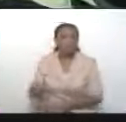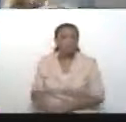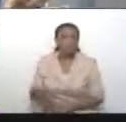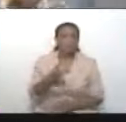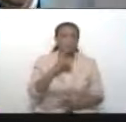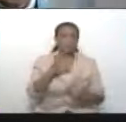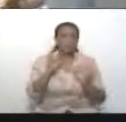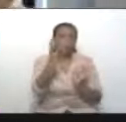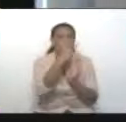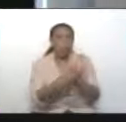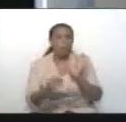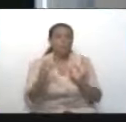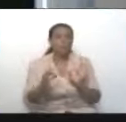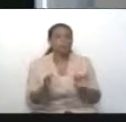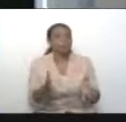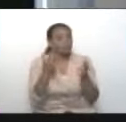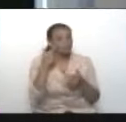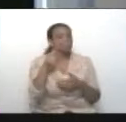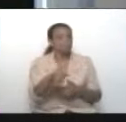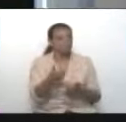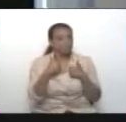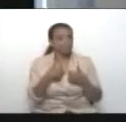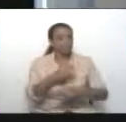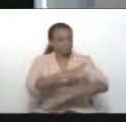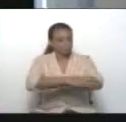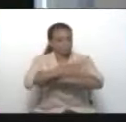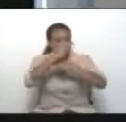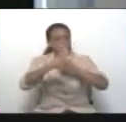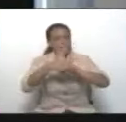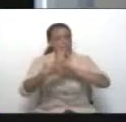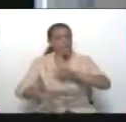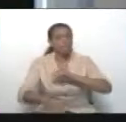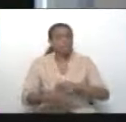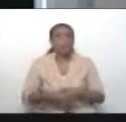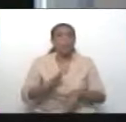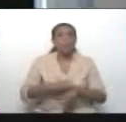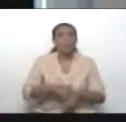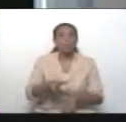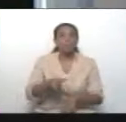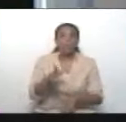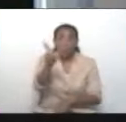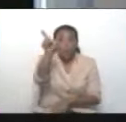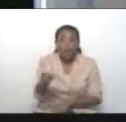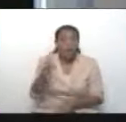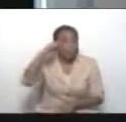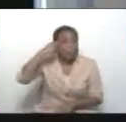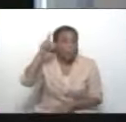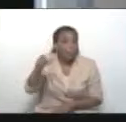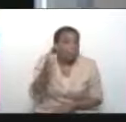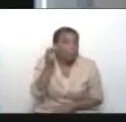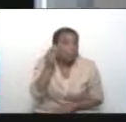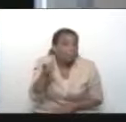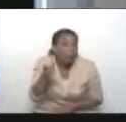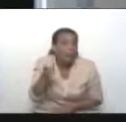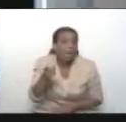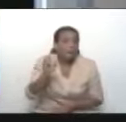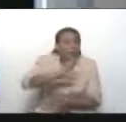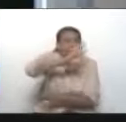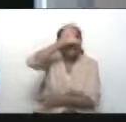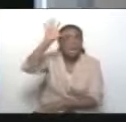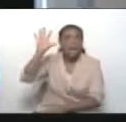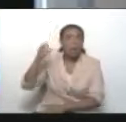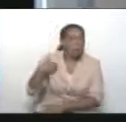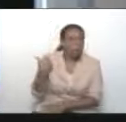porque se la ganó piedad. Digo por piedad seguiremos en batalla. Y donde estés piedad